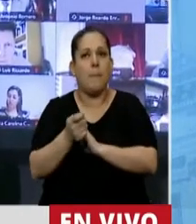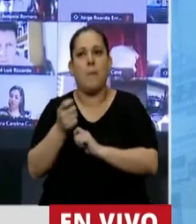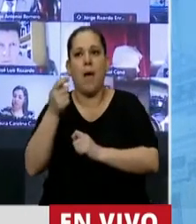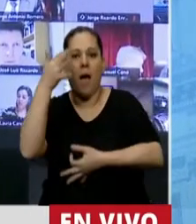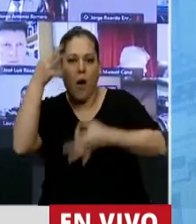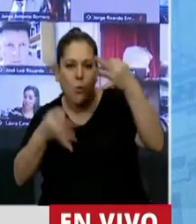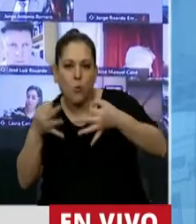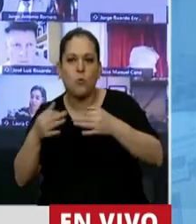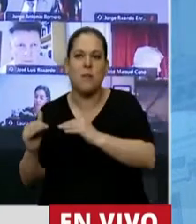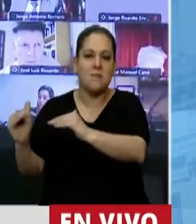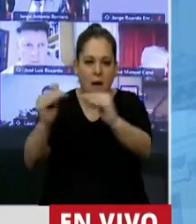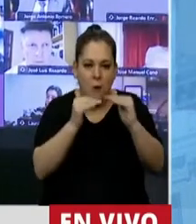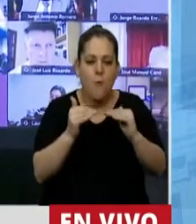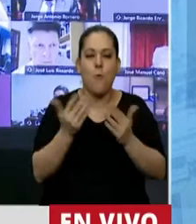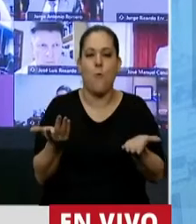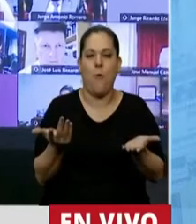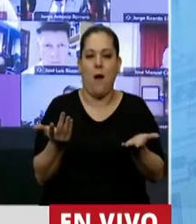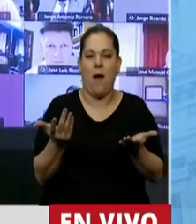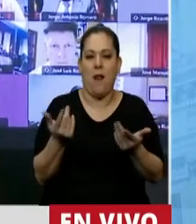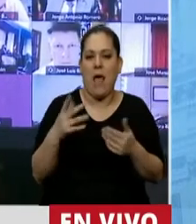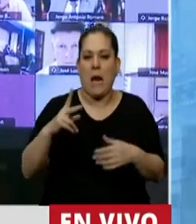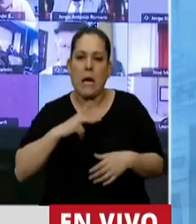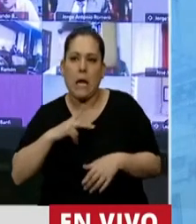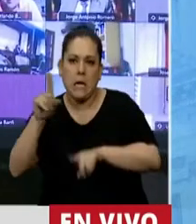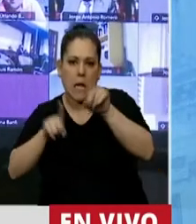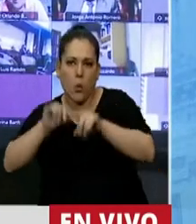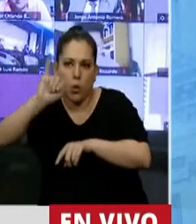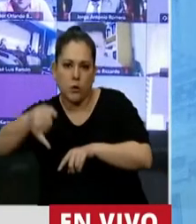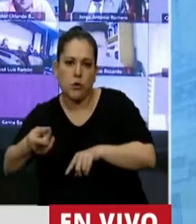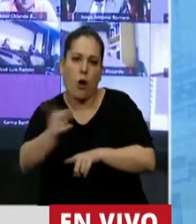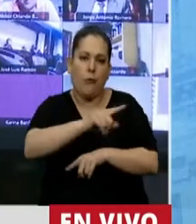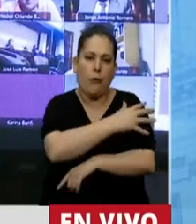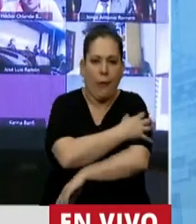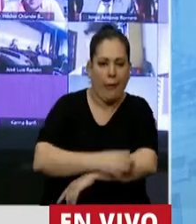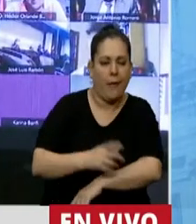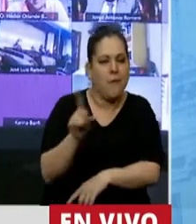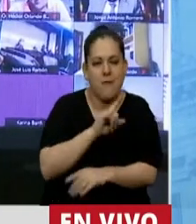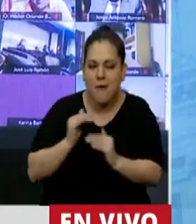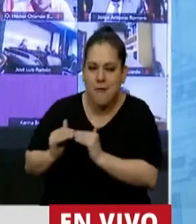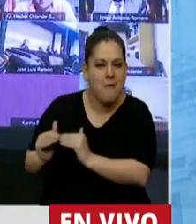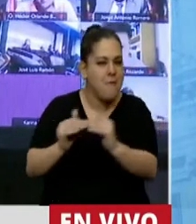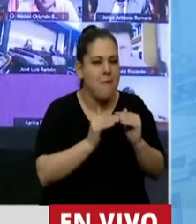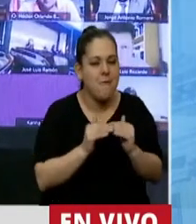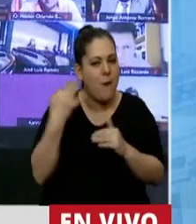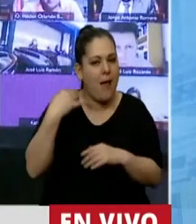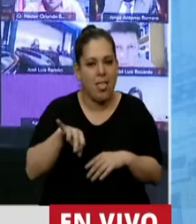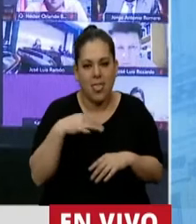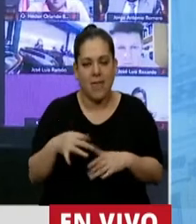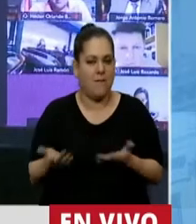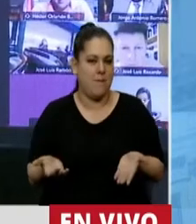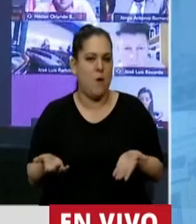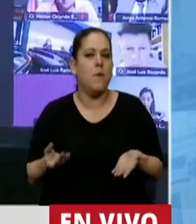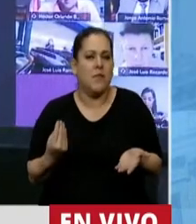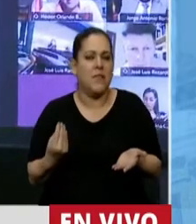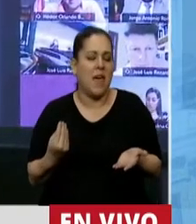más equitativo, donde la riqueza no esté concentrada en pocas manos, donde el valor supremo no sea sacar la mayor plusvalía